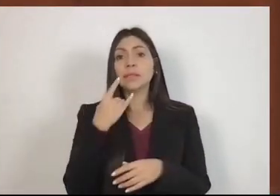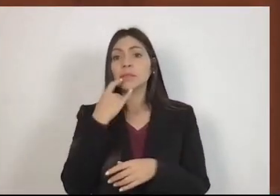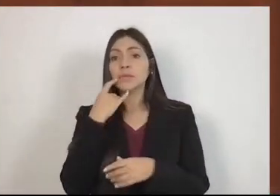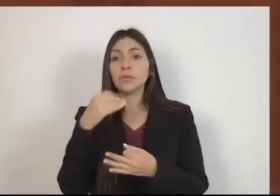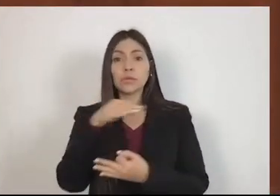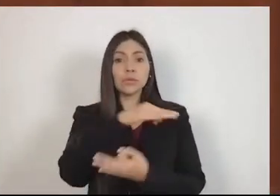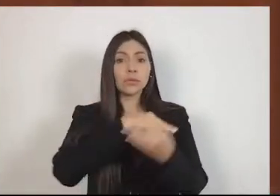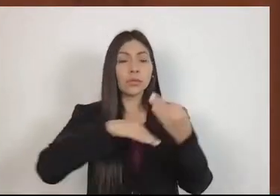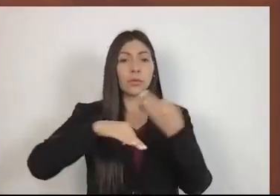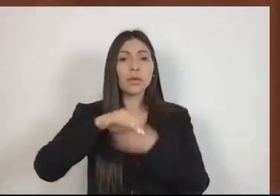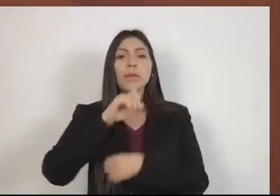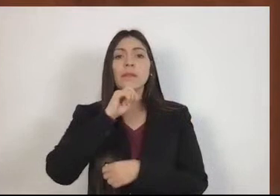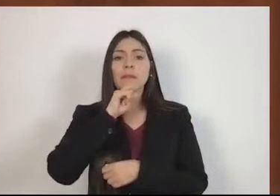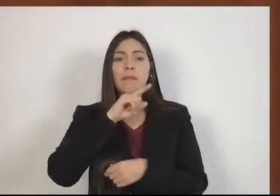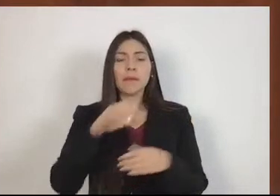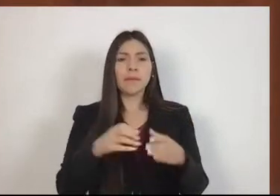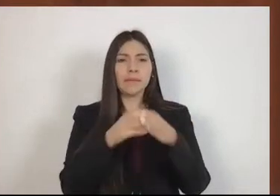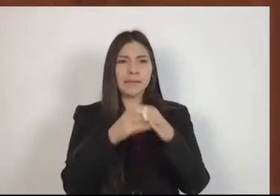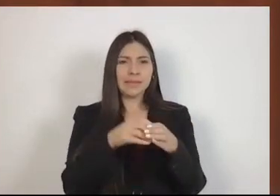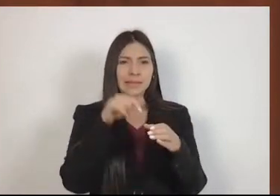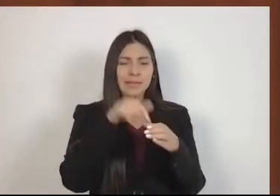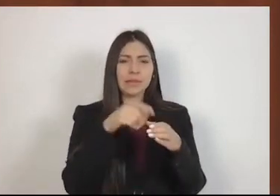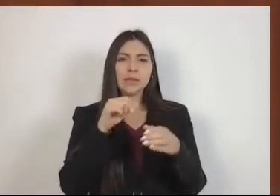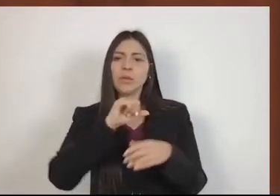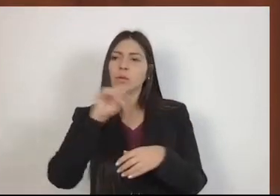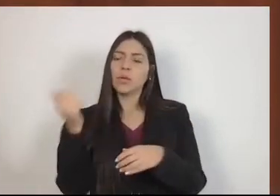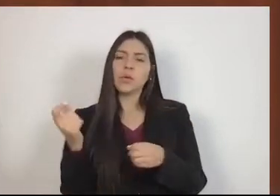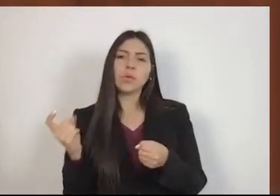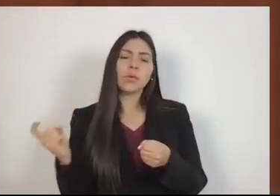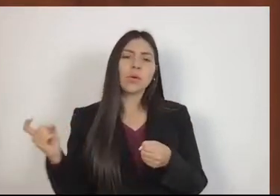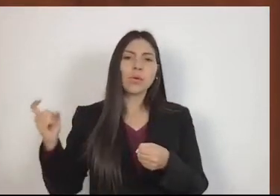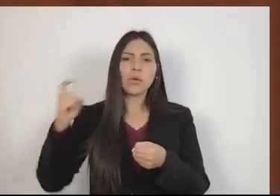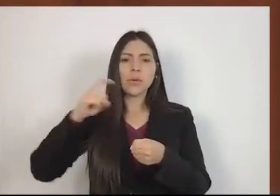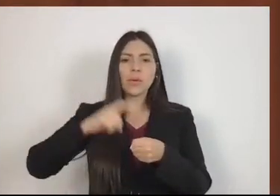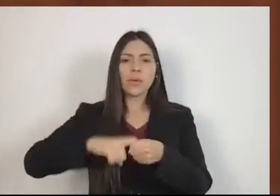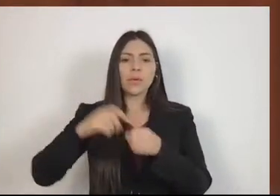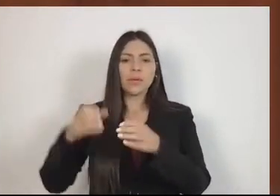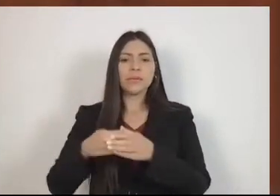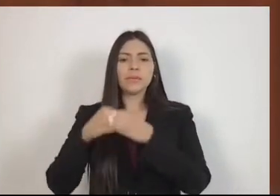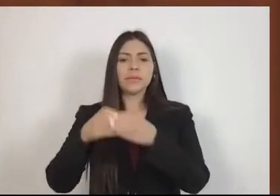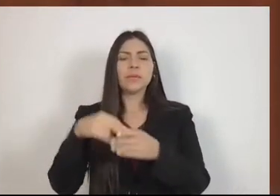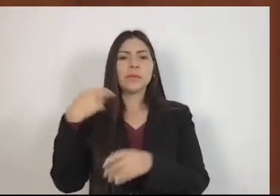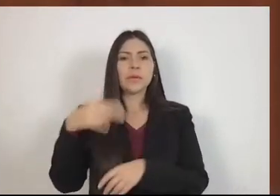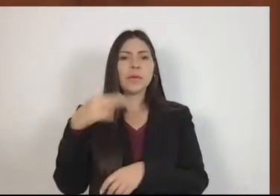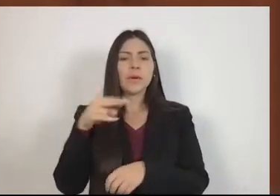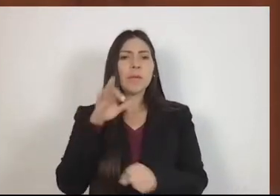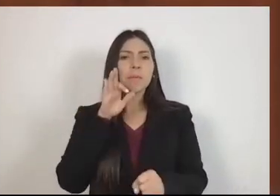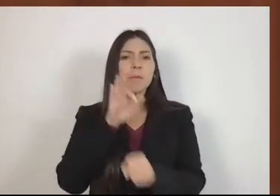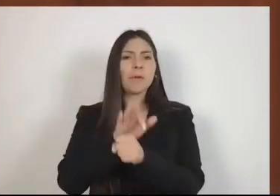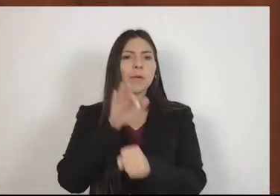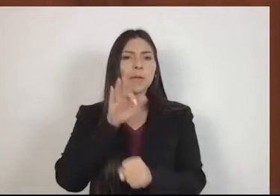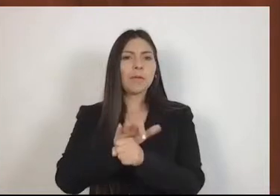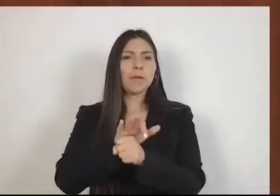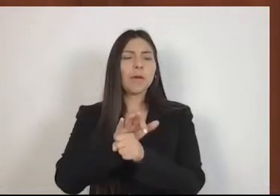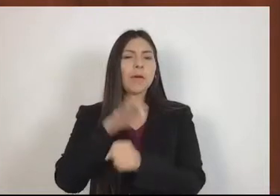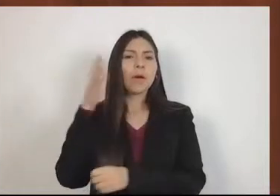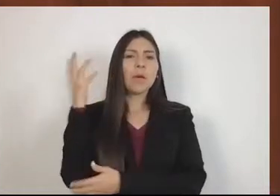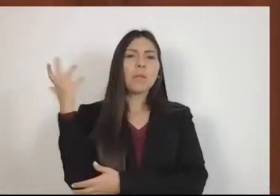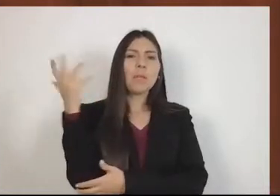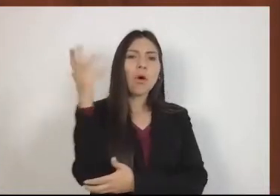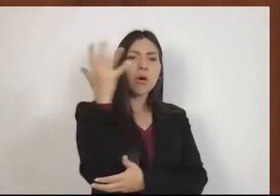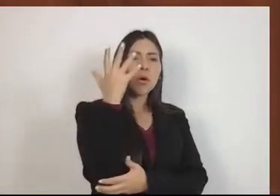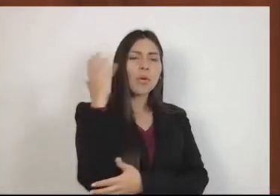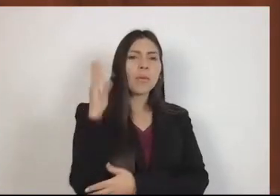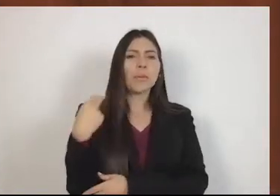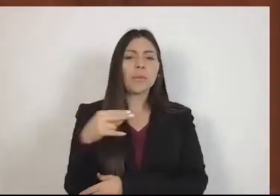al sector el Organismo Público Descentralizado, Protectora de Bosques del Estado de México, ProBosque. El